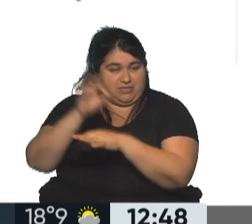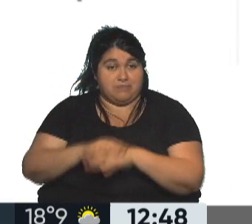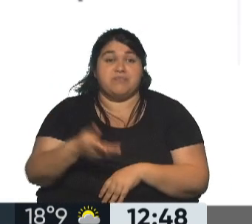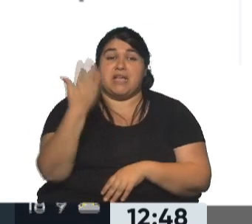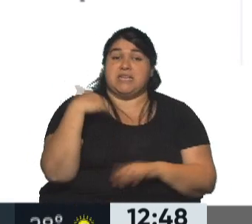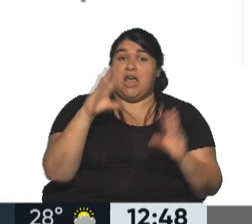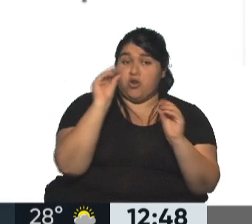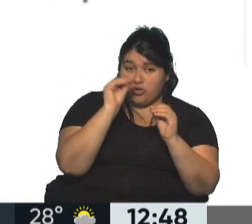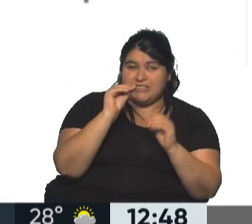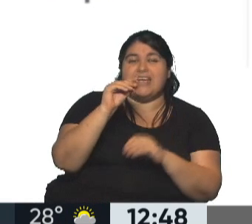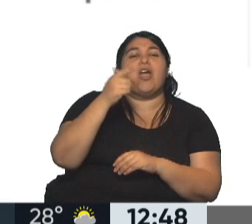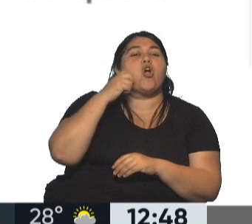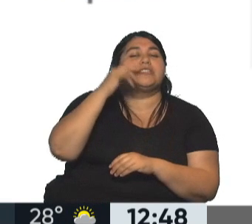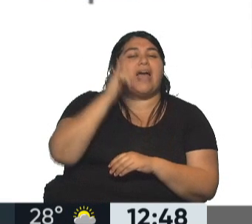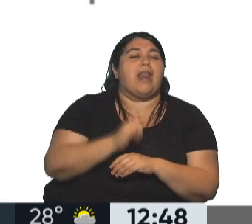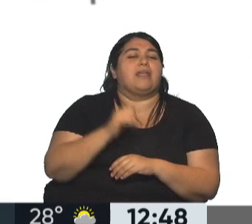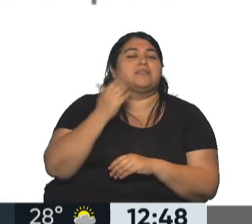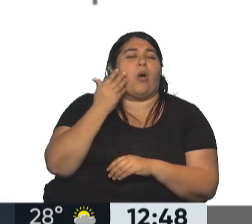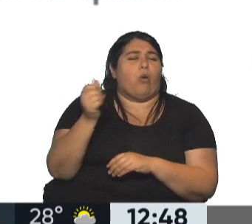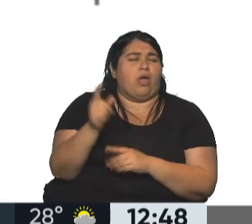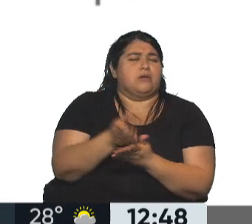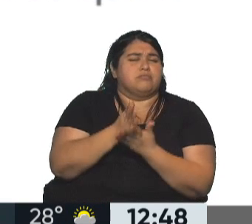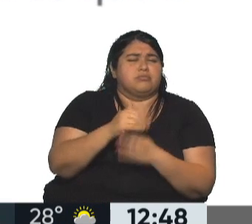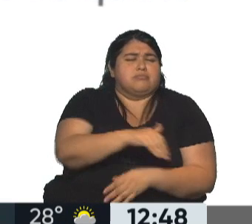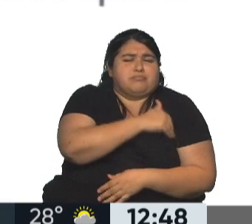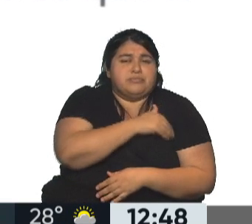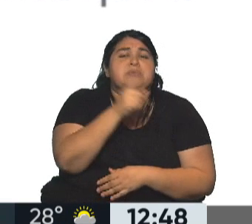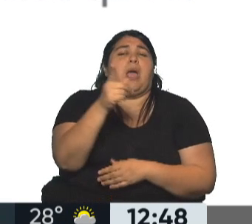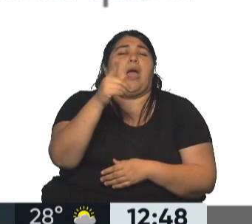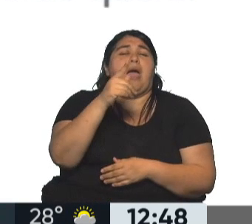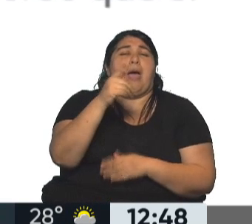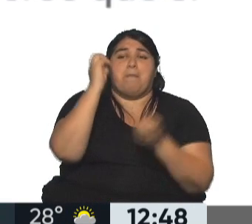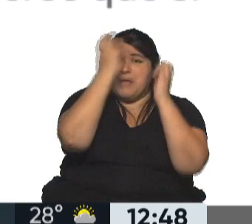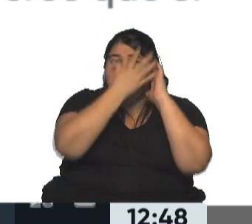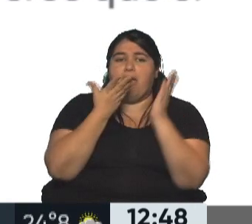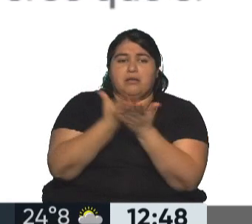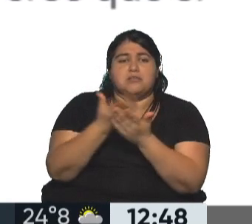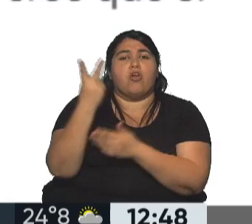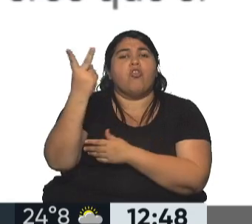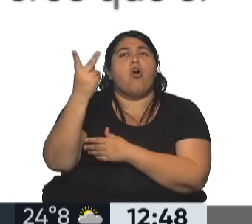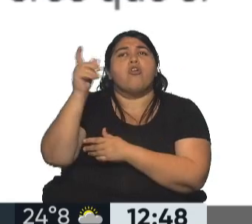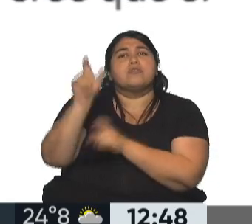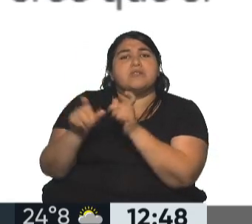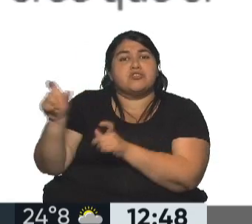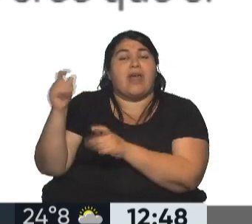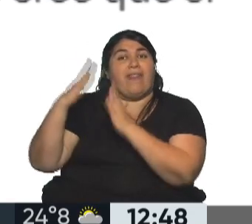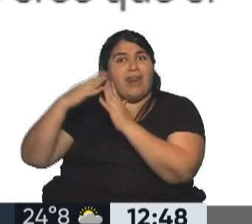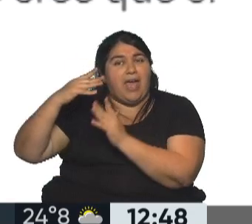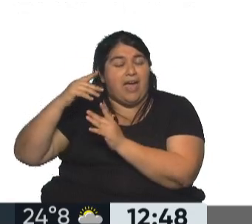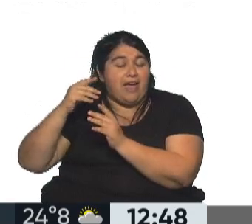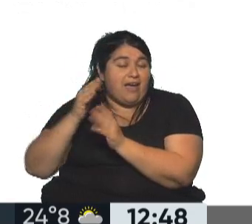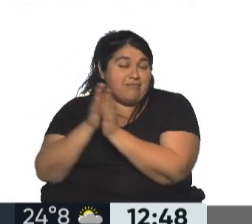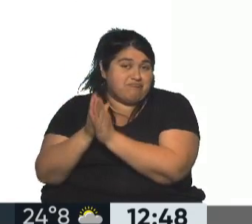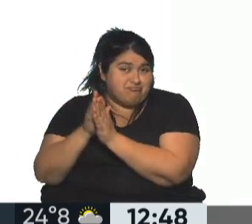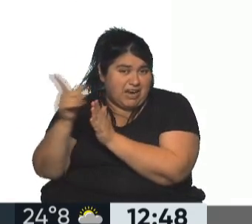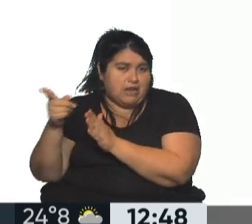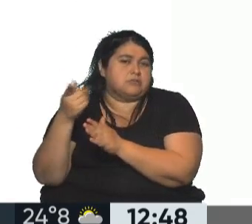pública, dice, mi abuela, subproletaria toda su vida, evangelista, votó a mi ley porque así se lo exigieron dos pastores de la iglesia y me consta que lo mismo